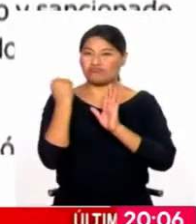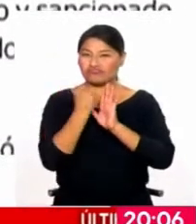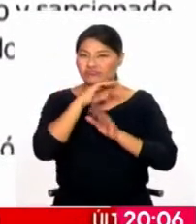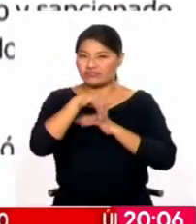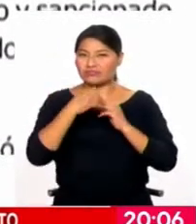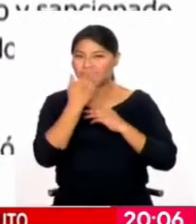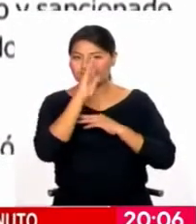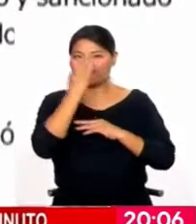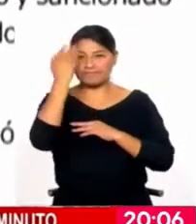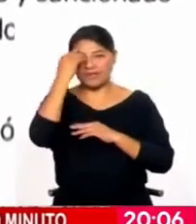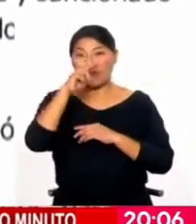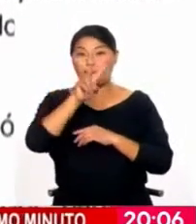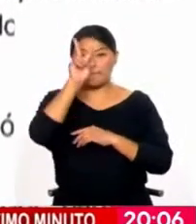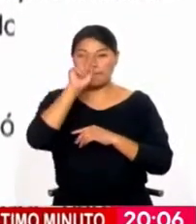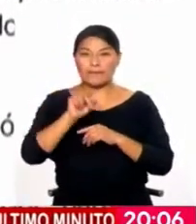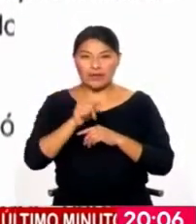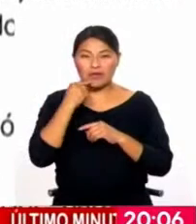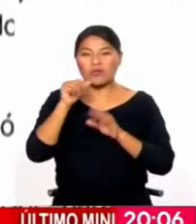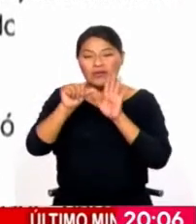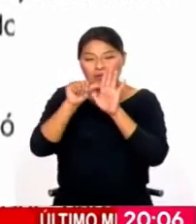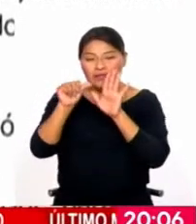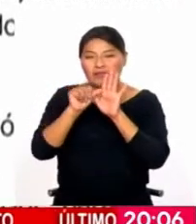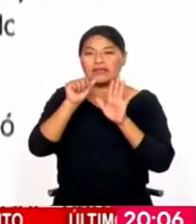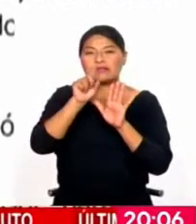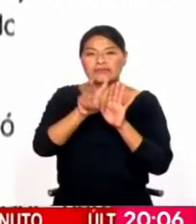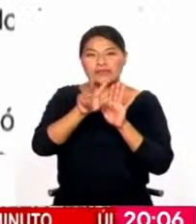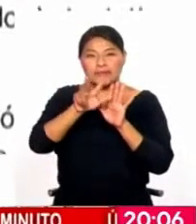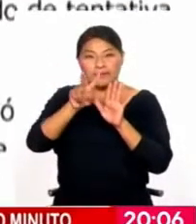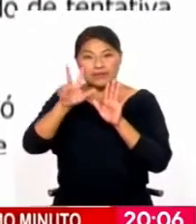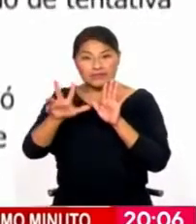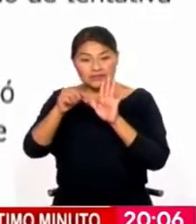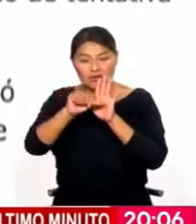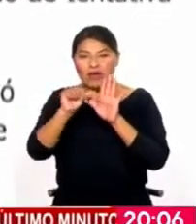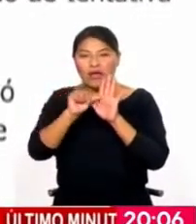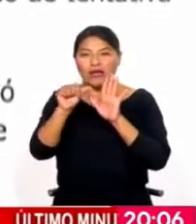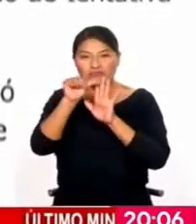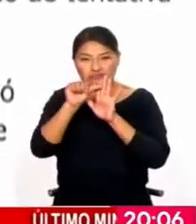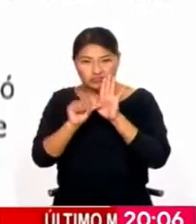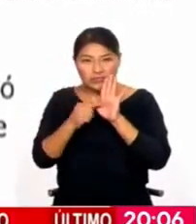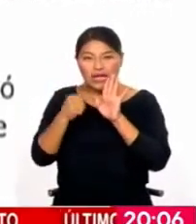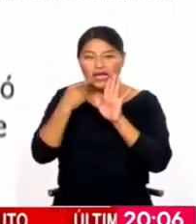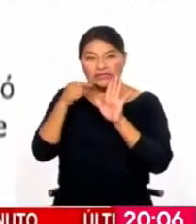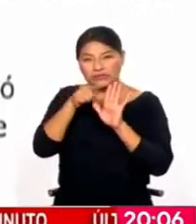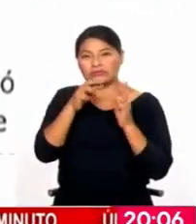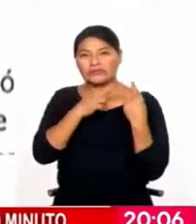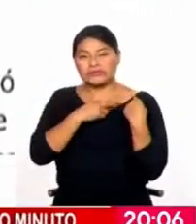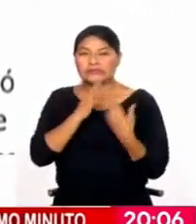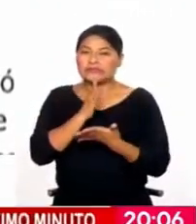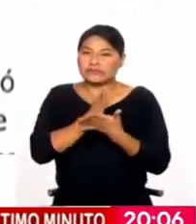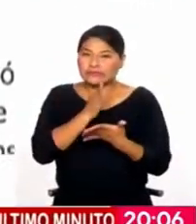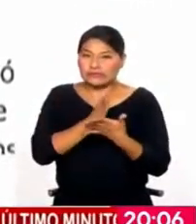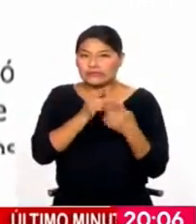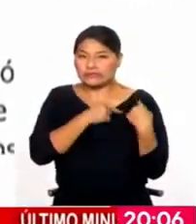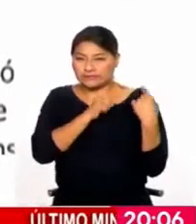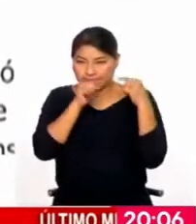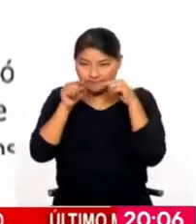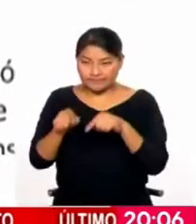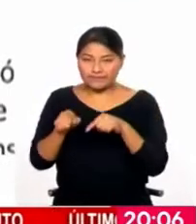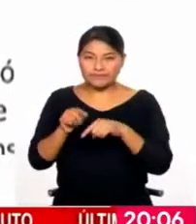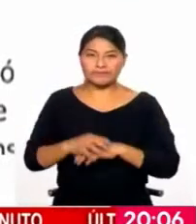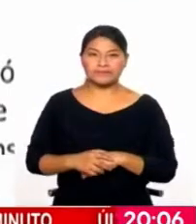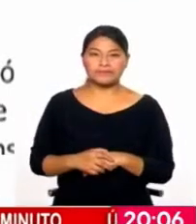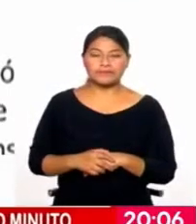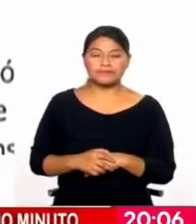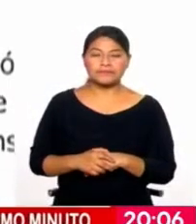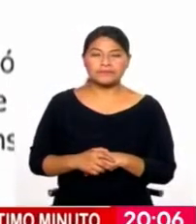sancionado por el artículo 325 del Código Penal en calidad de autor y en grado de tentativa en agravio del Estado peruano